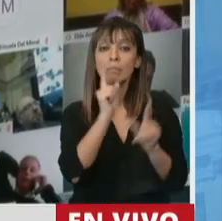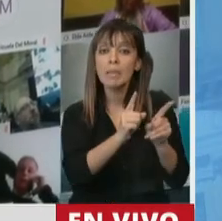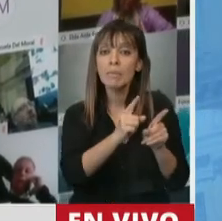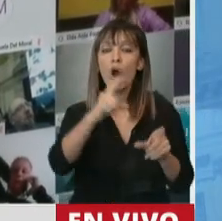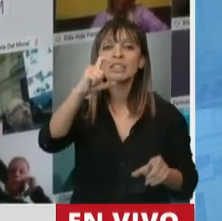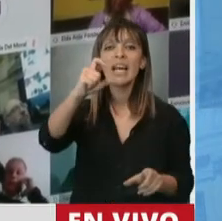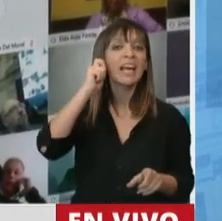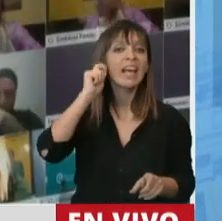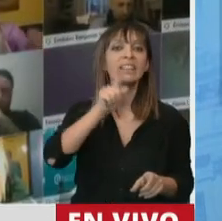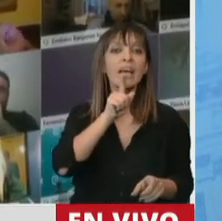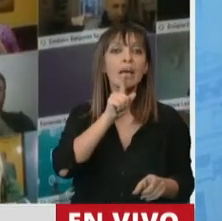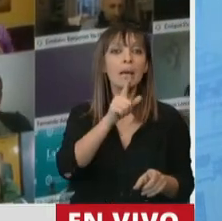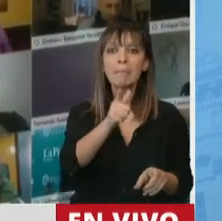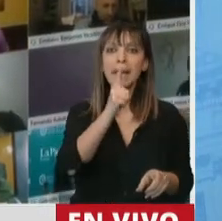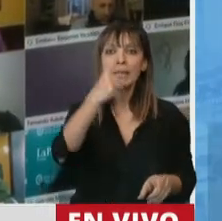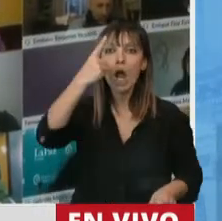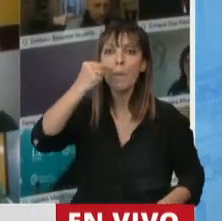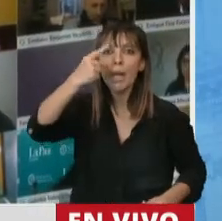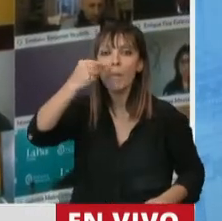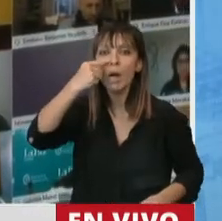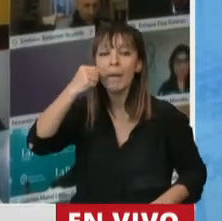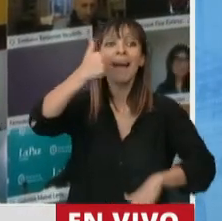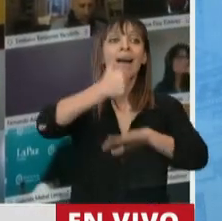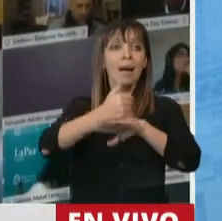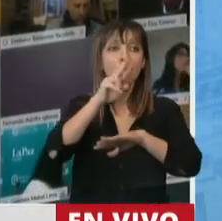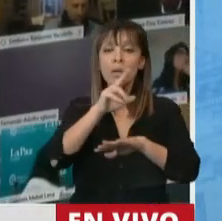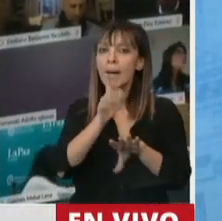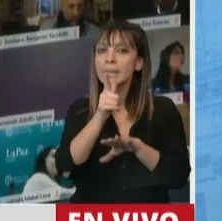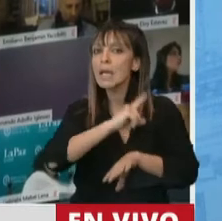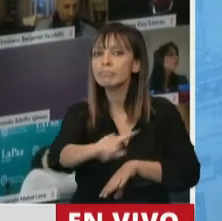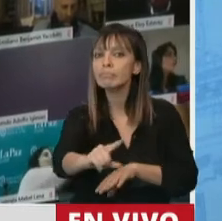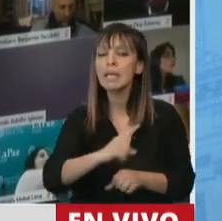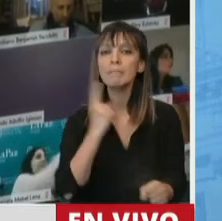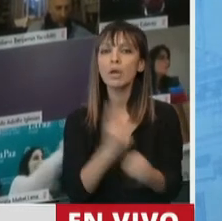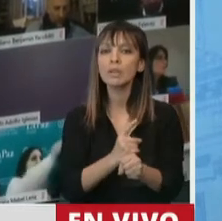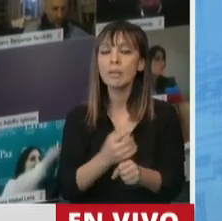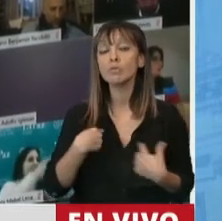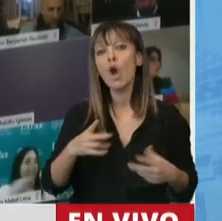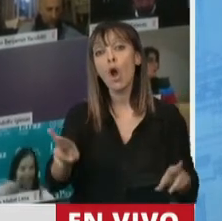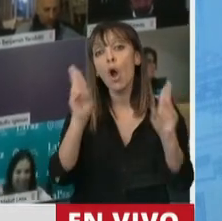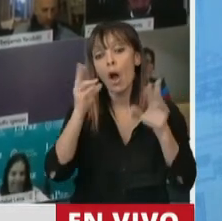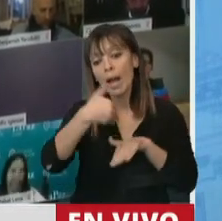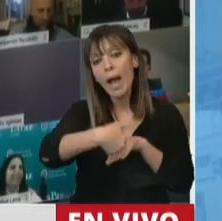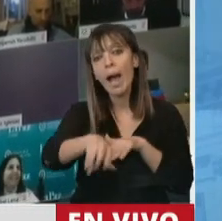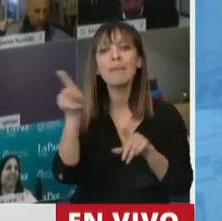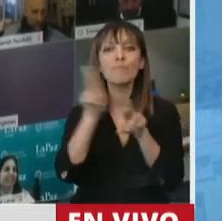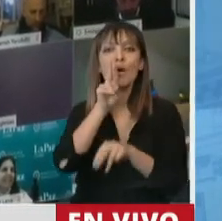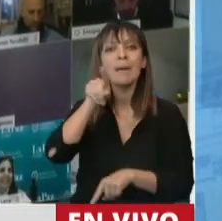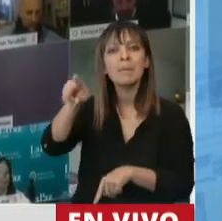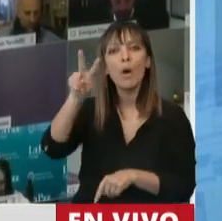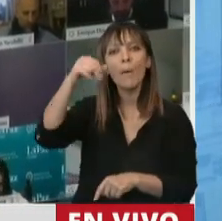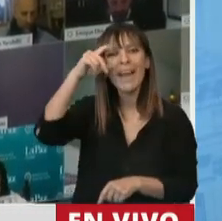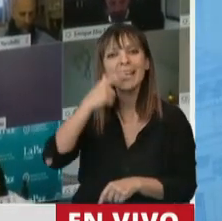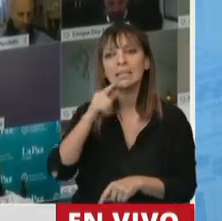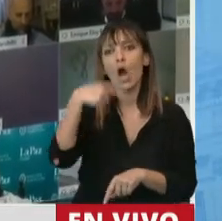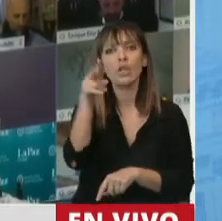mostrar ni siquiera una mujer. Por eso celebraría que en poco tiempo mujeres como Vanessa y otras dirigentes sindicales